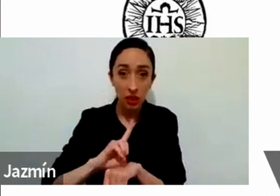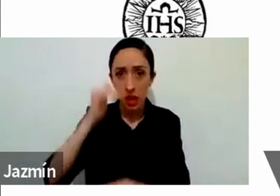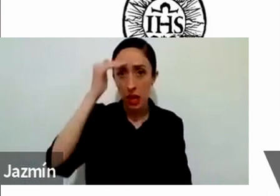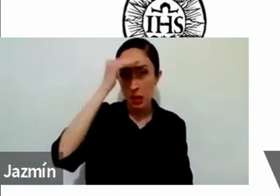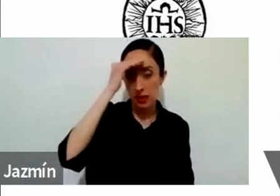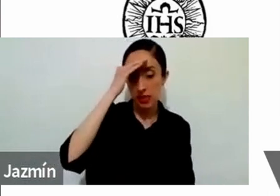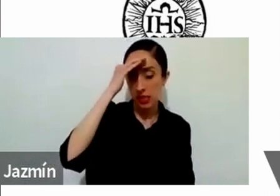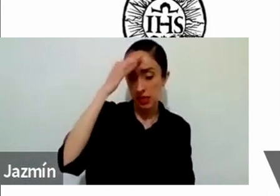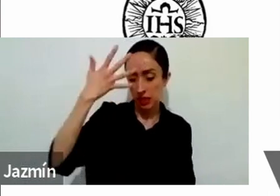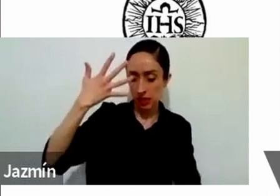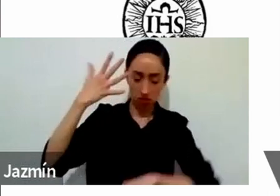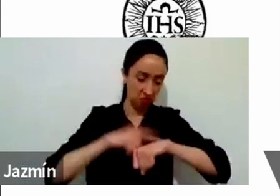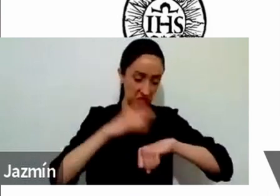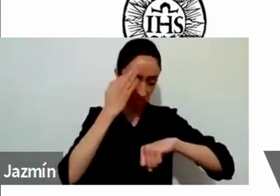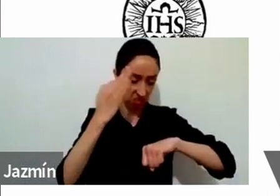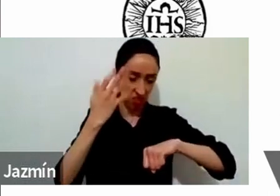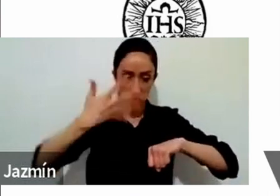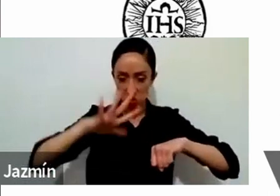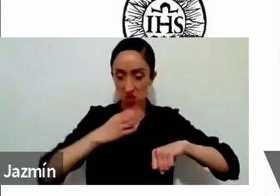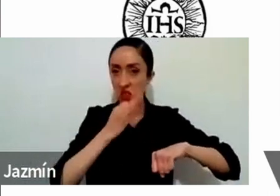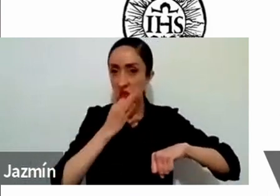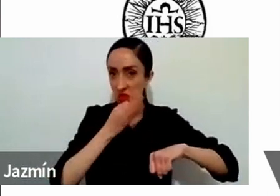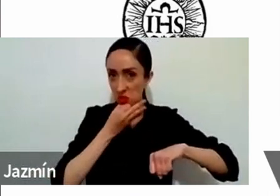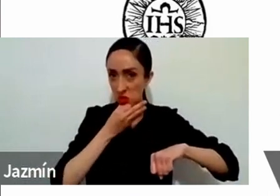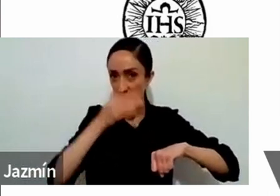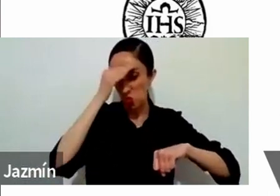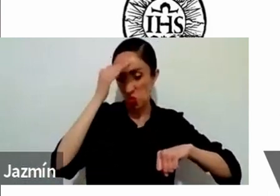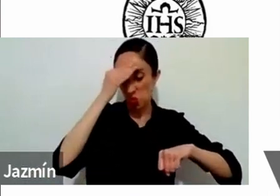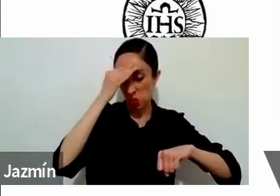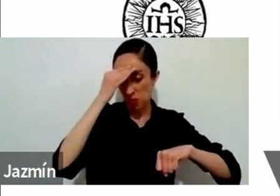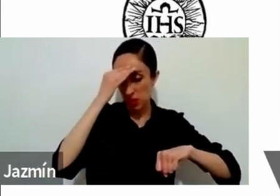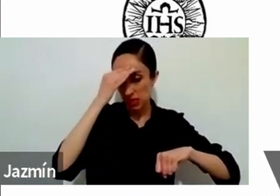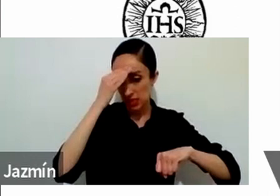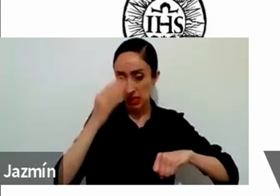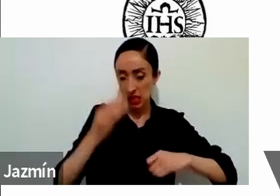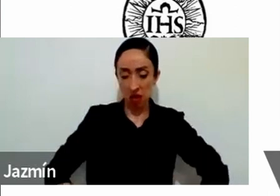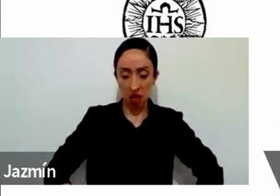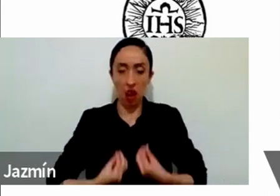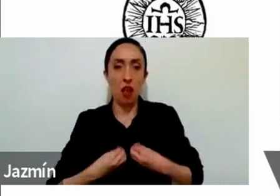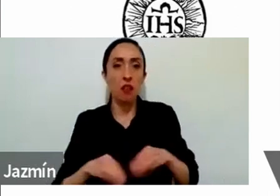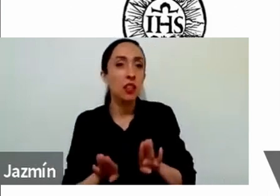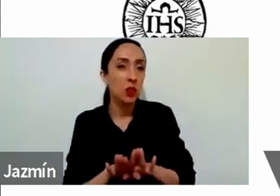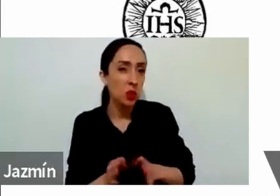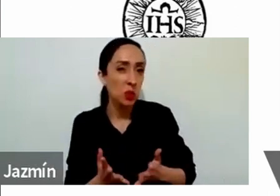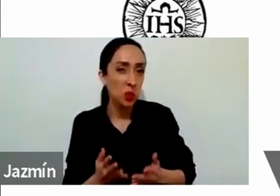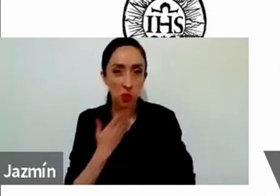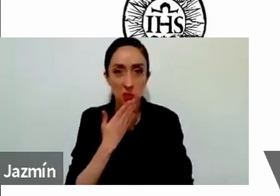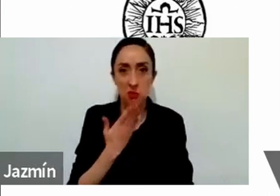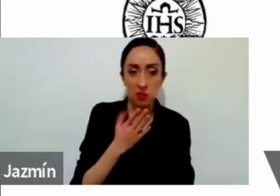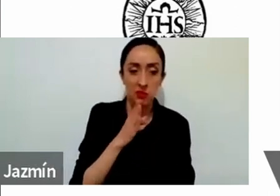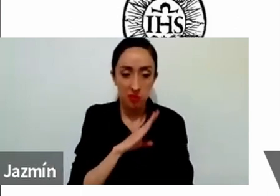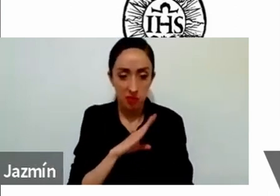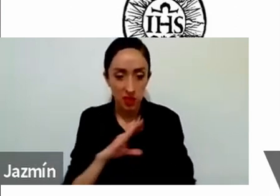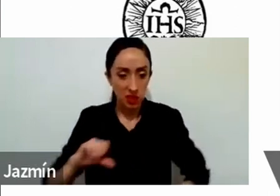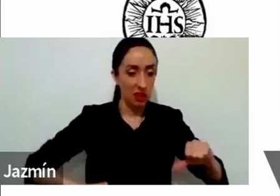en la compañía de Jesús, en nuestra espiritualidad, utilizamos el término, la frase, encontrar